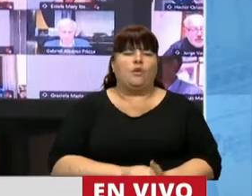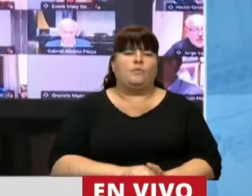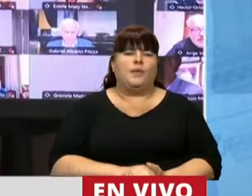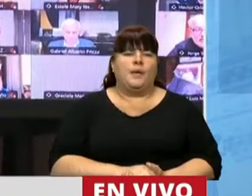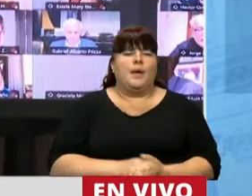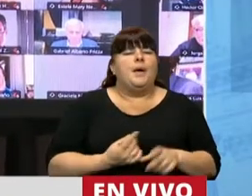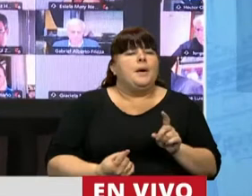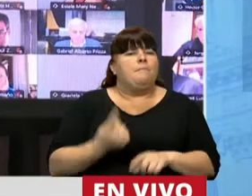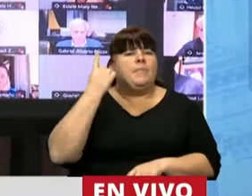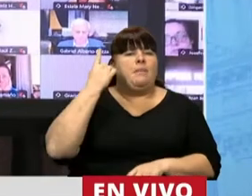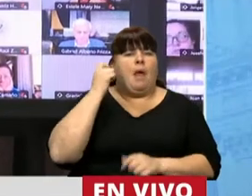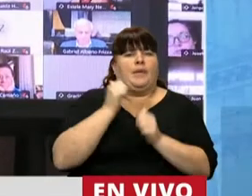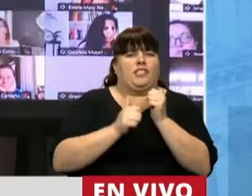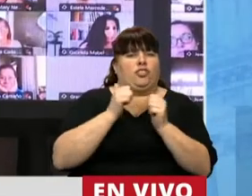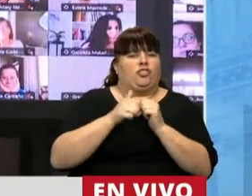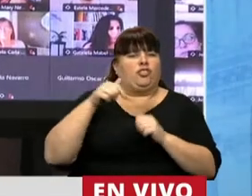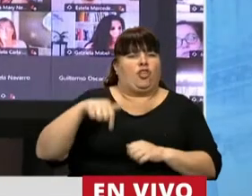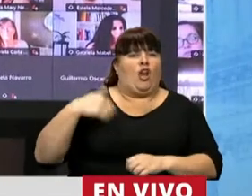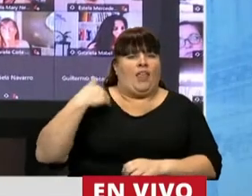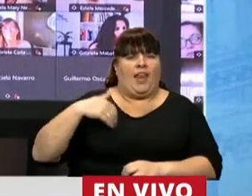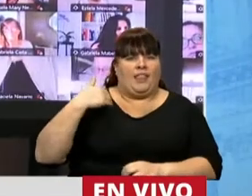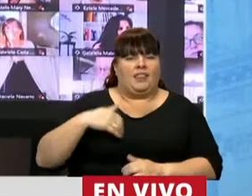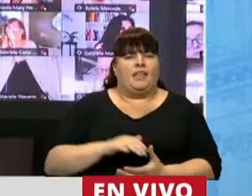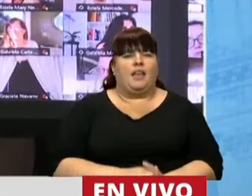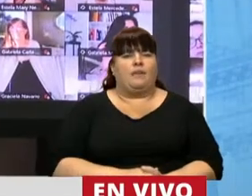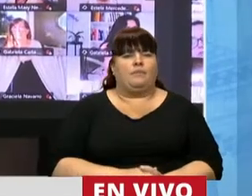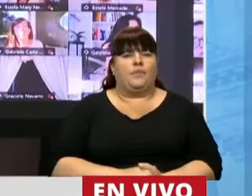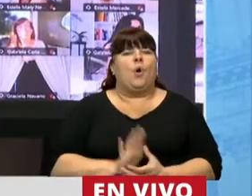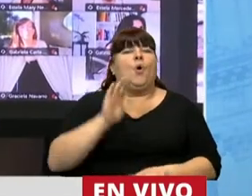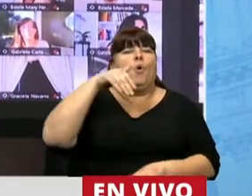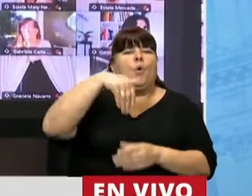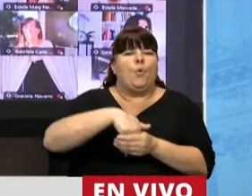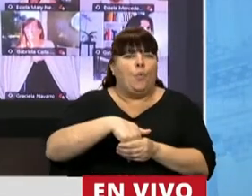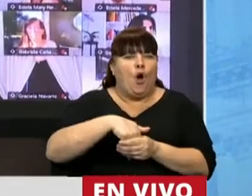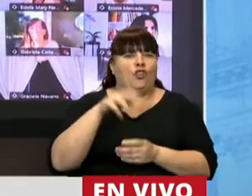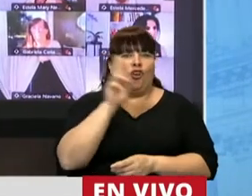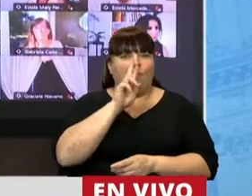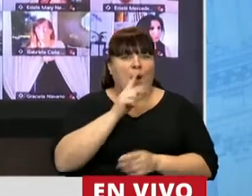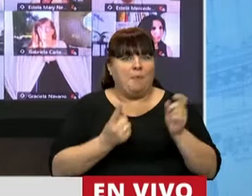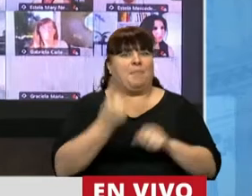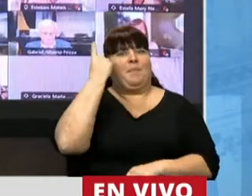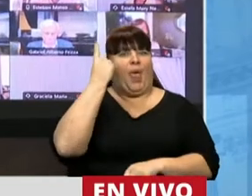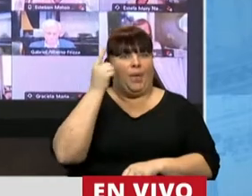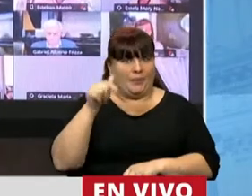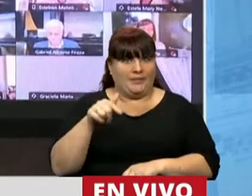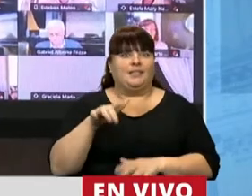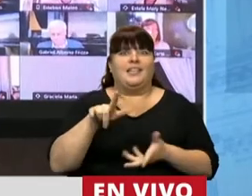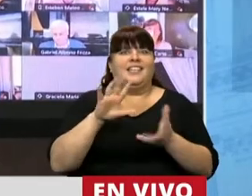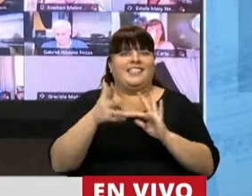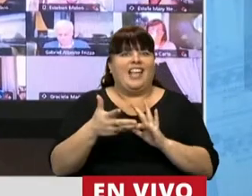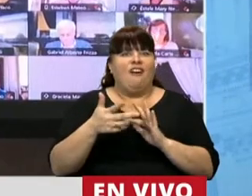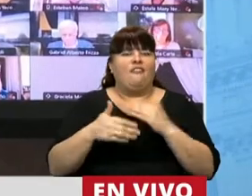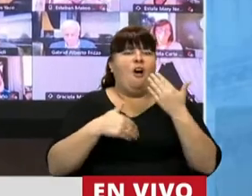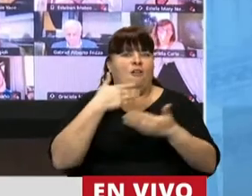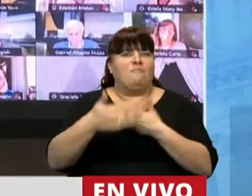por primera vez en la historia argentina, votábamos las mujeres. Y de esta manera se